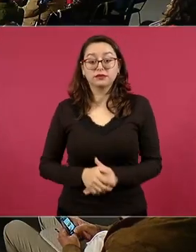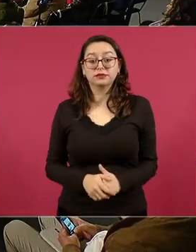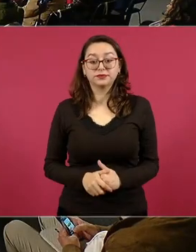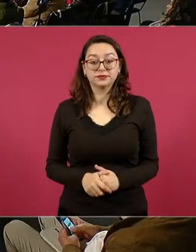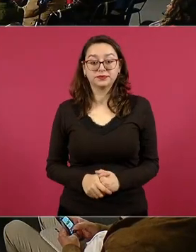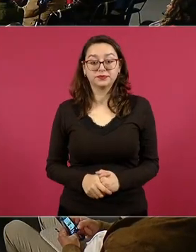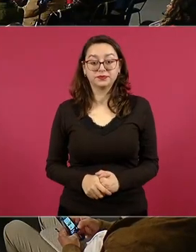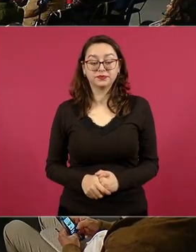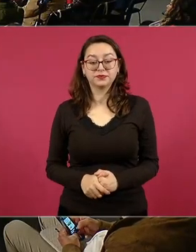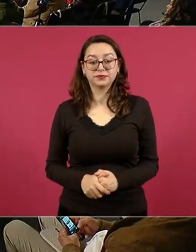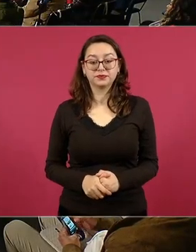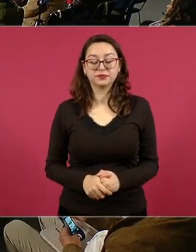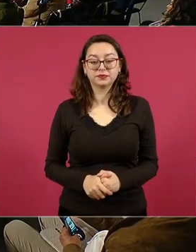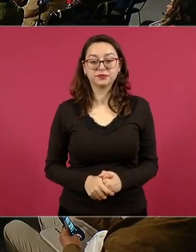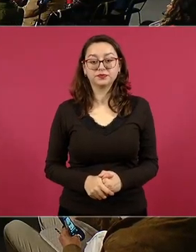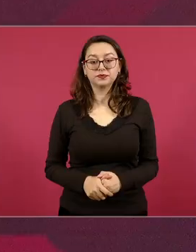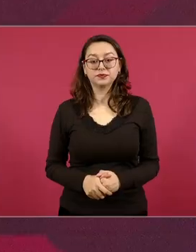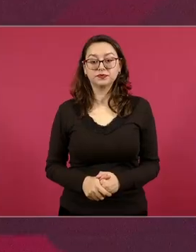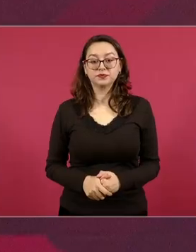algunos